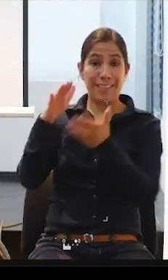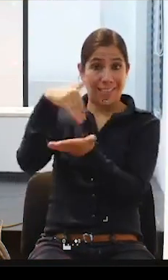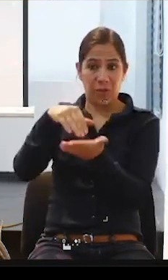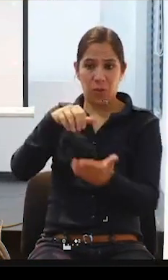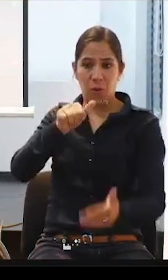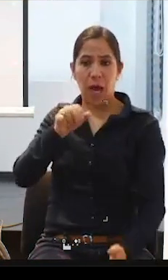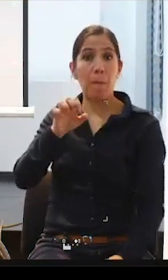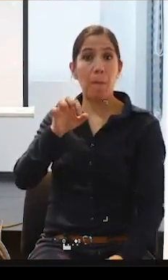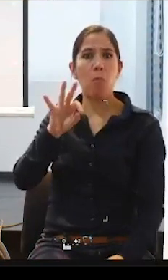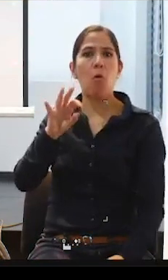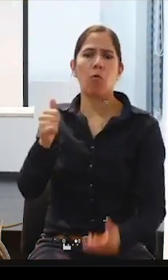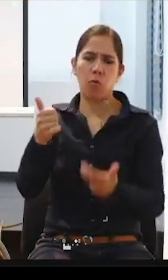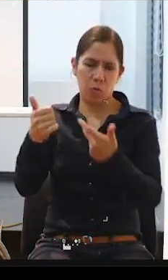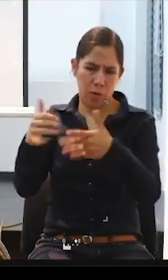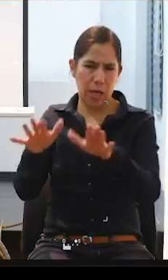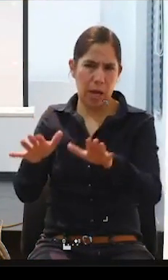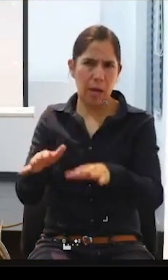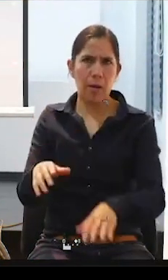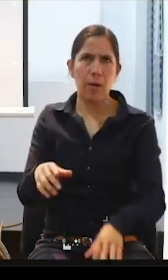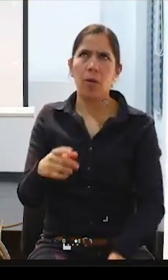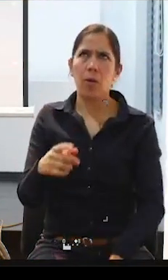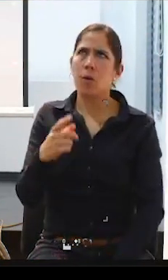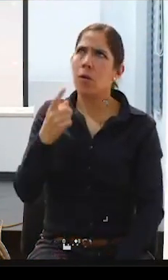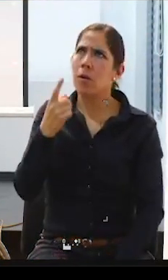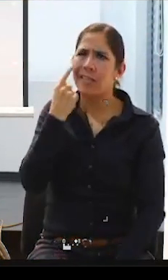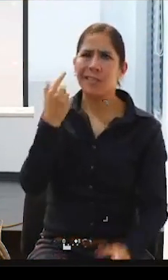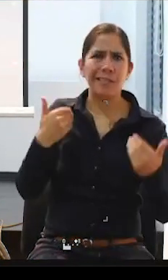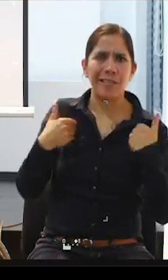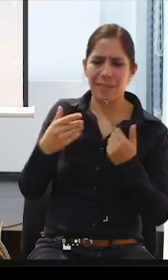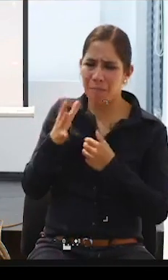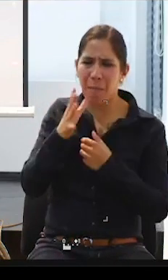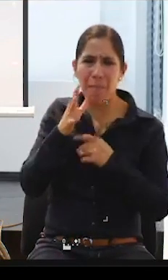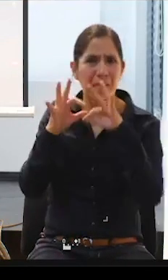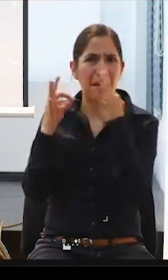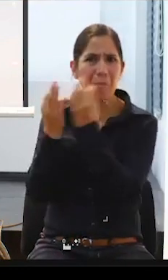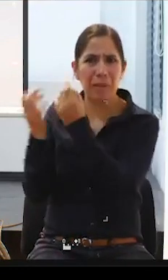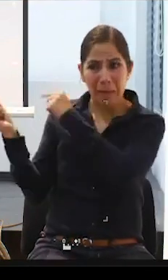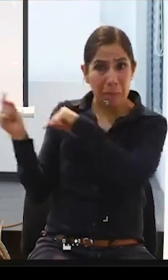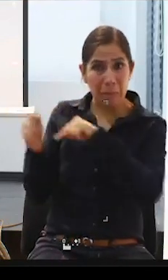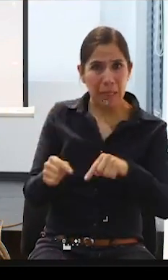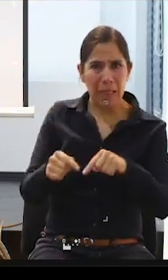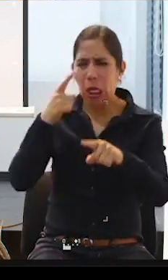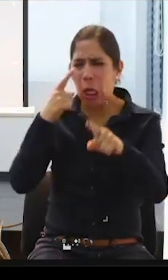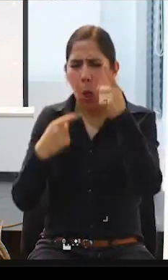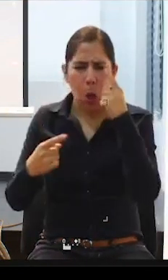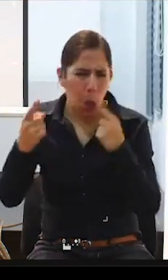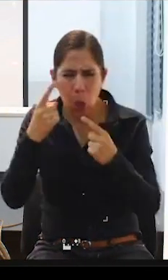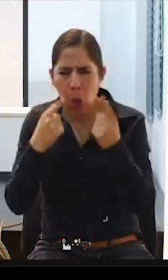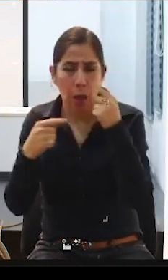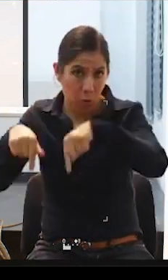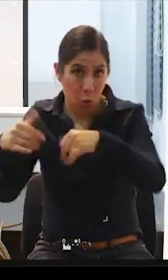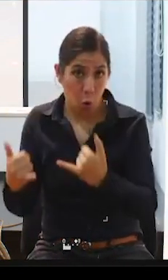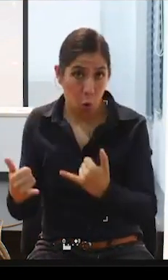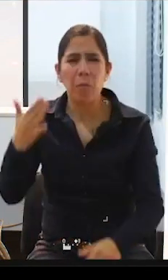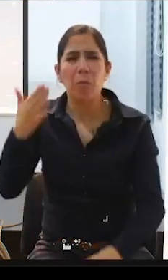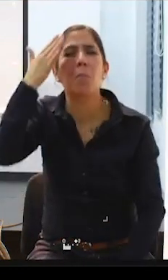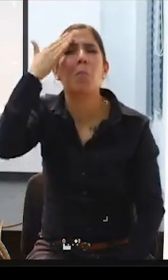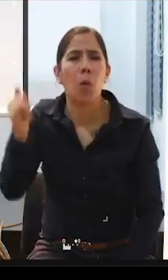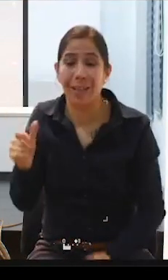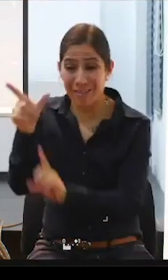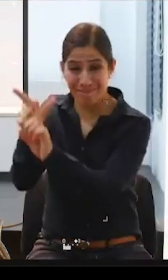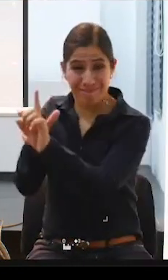a una madre de familia que llegó prácticamente llorando, ¿verdad? Porque a su niña en situación de discapacidad física